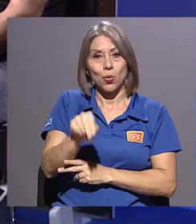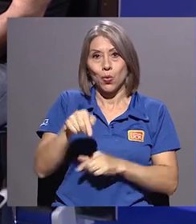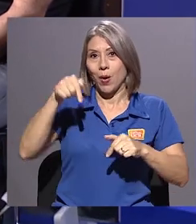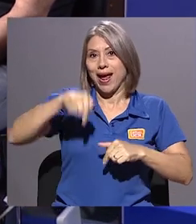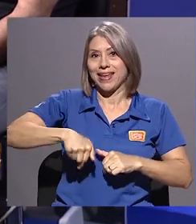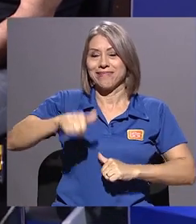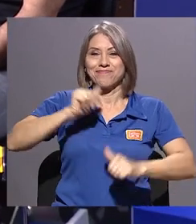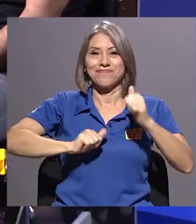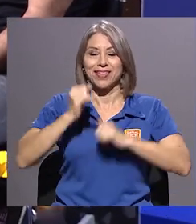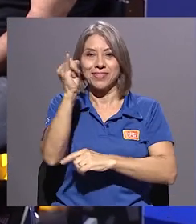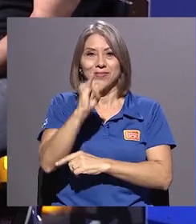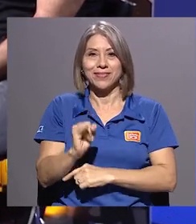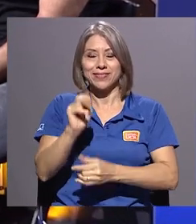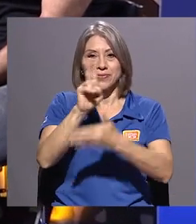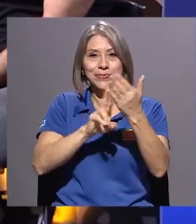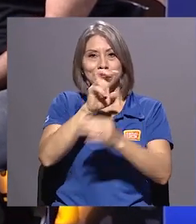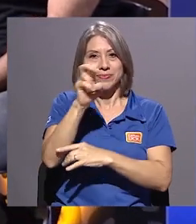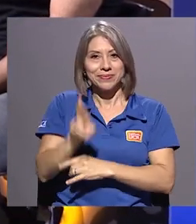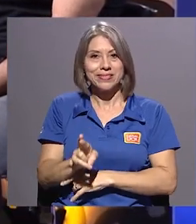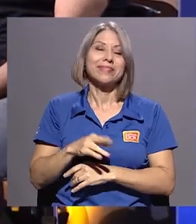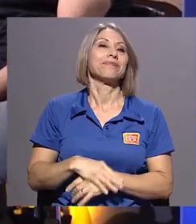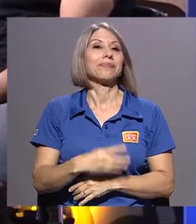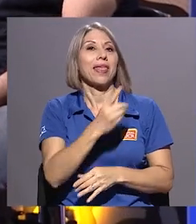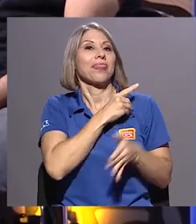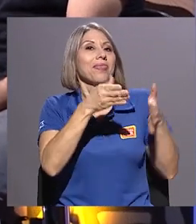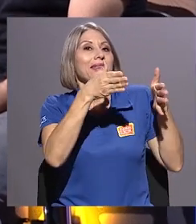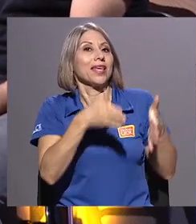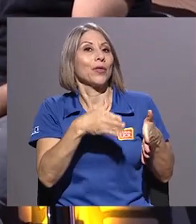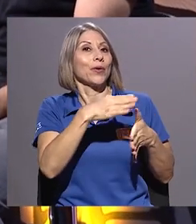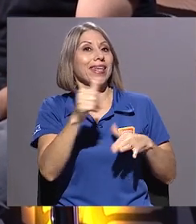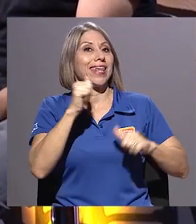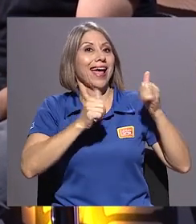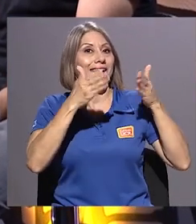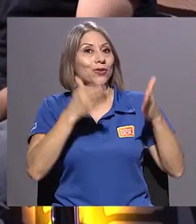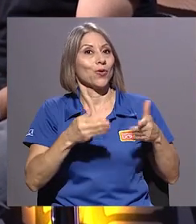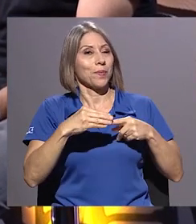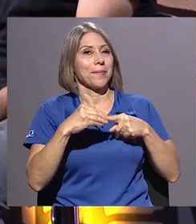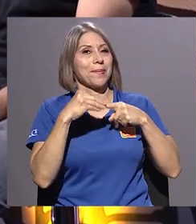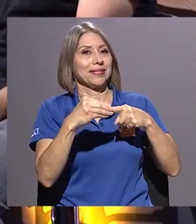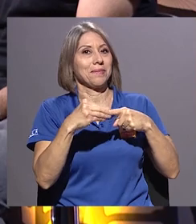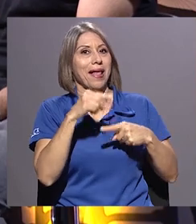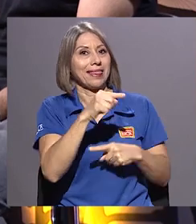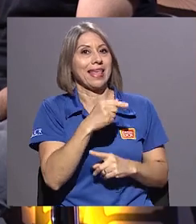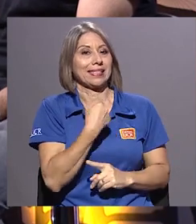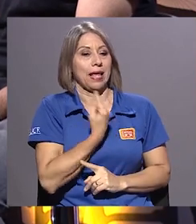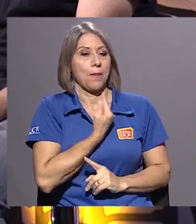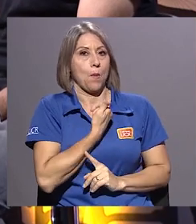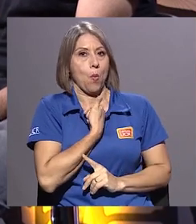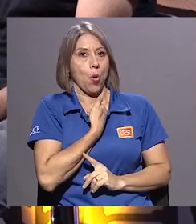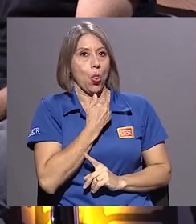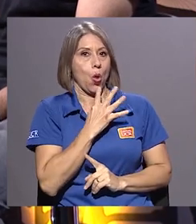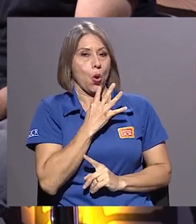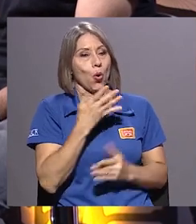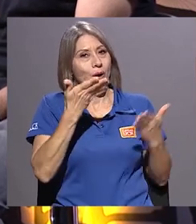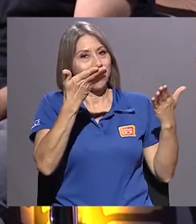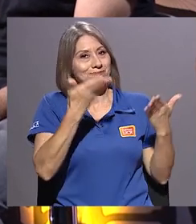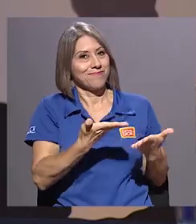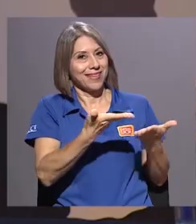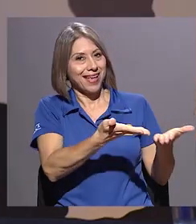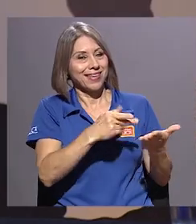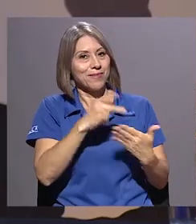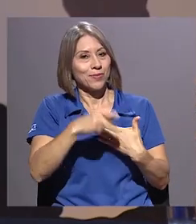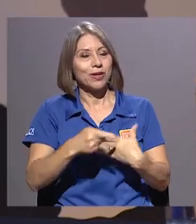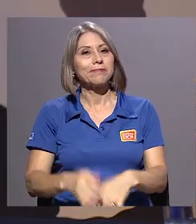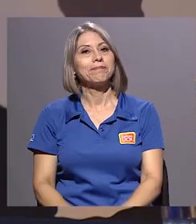Artes en la Universidad de Costa Rica. El director y actor principal de este monólogo nos acompaña hoy aquí en el programa.